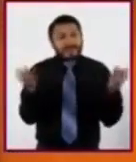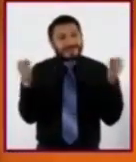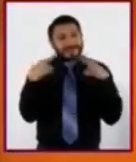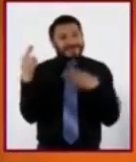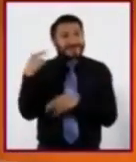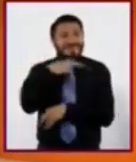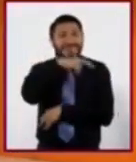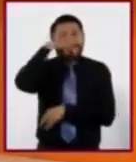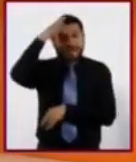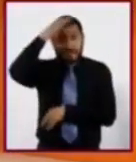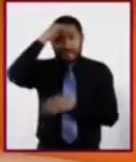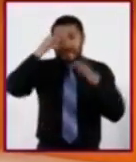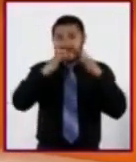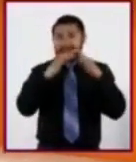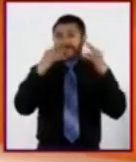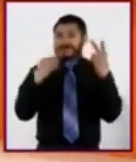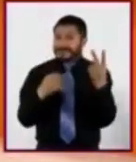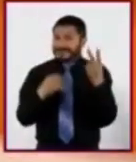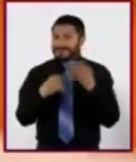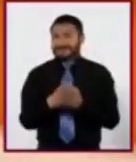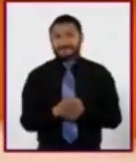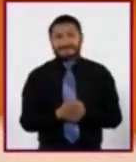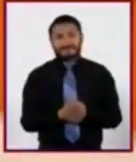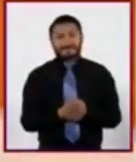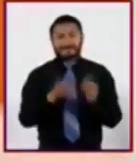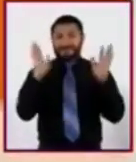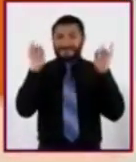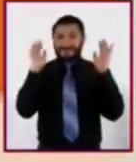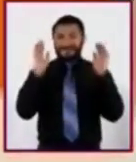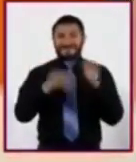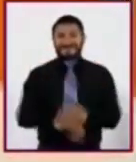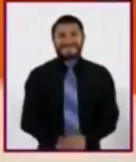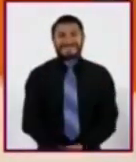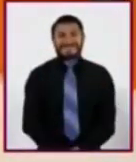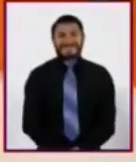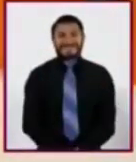pronto en Aprende en Casa 2. Hasta la próxima.